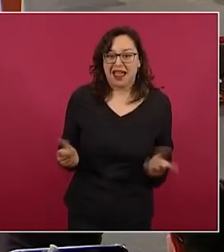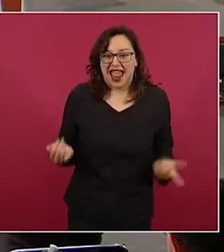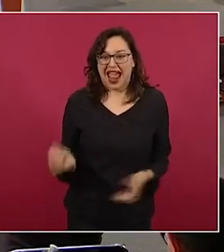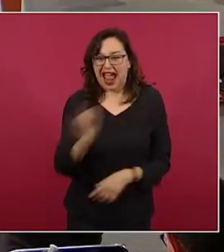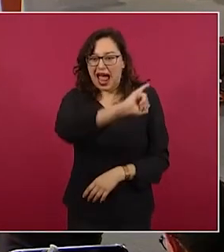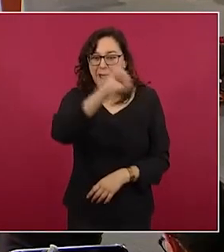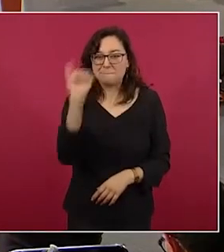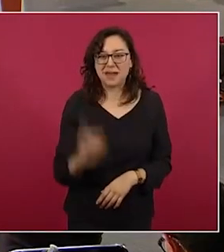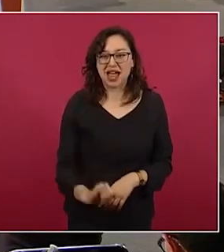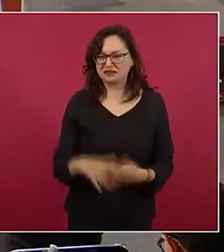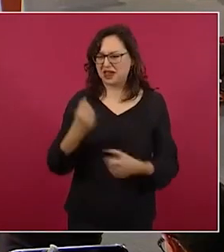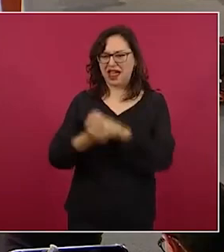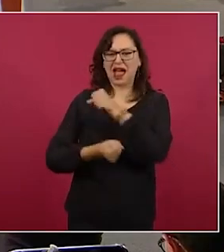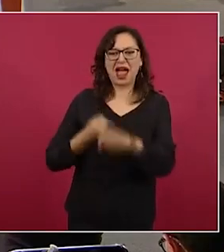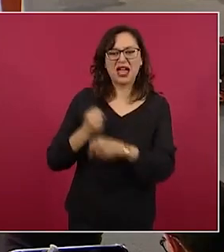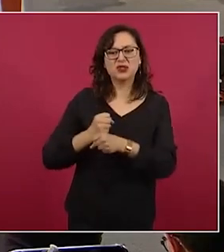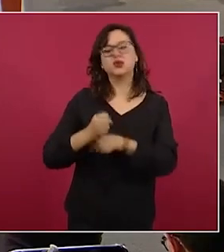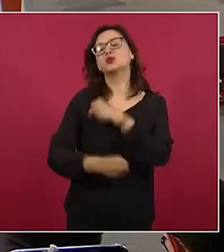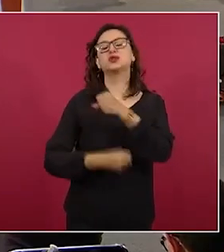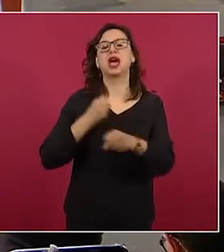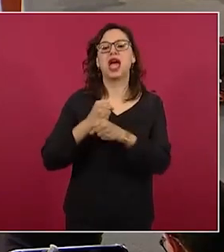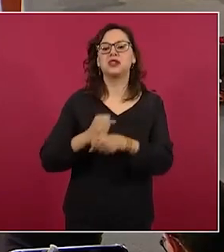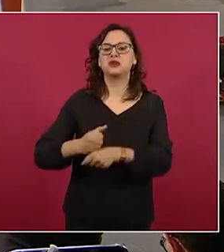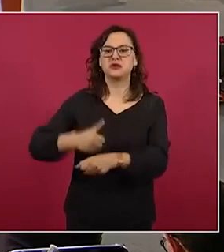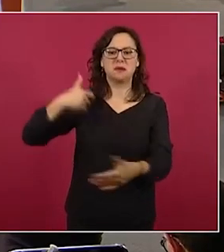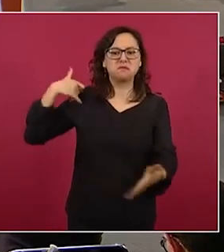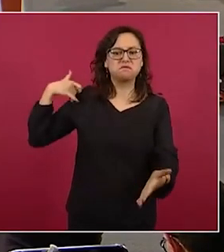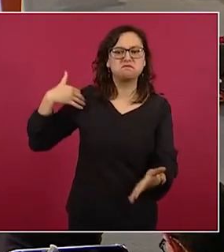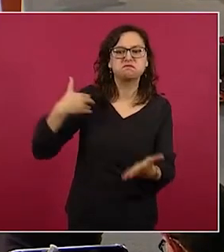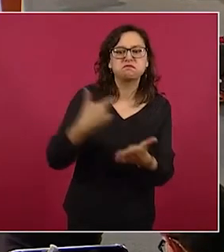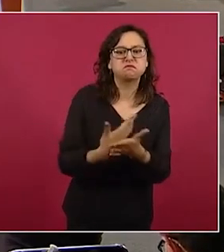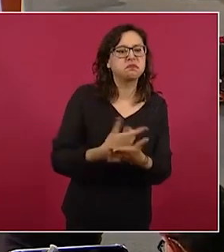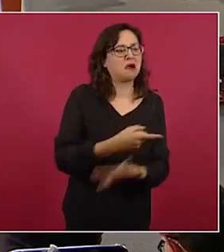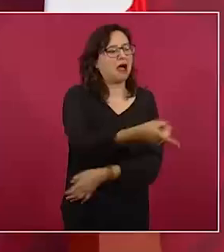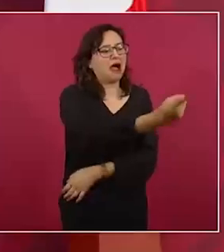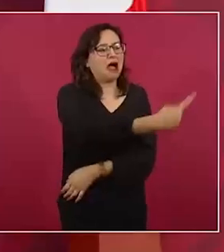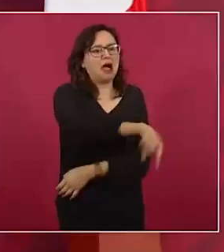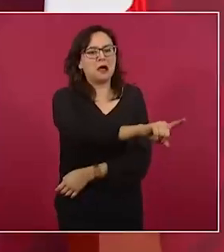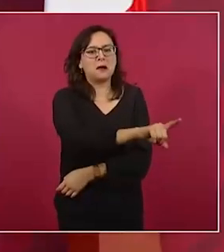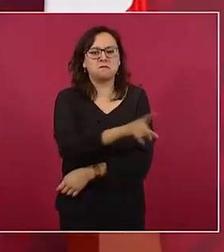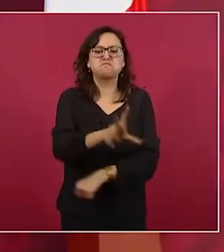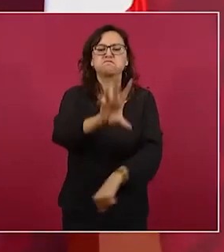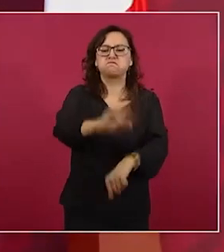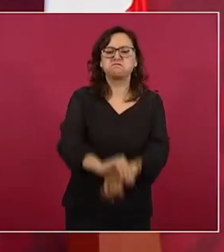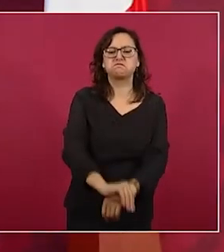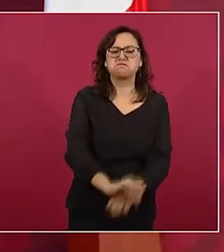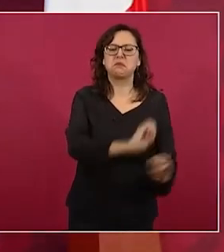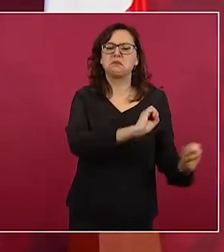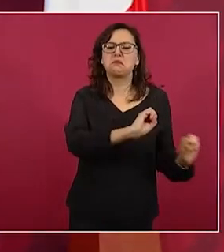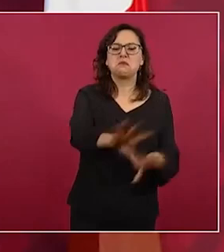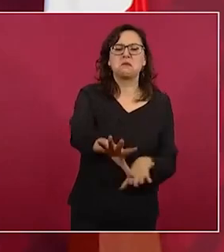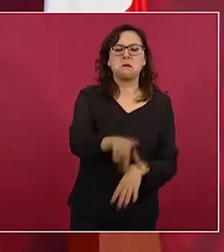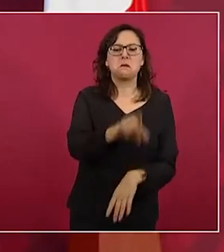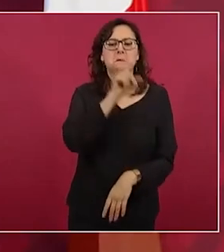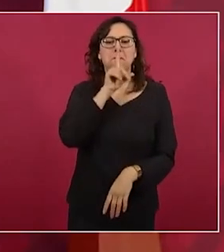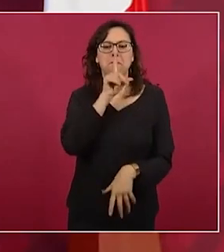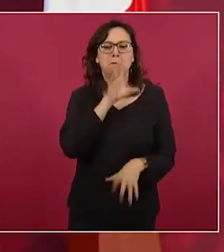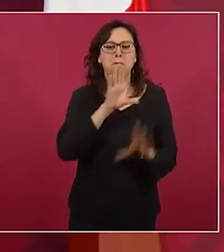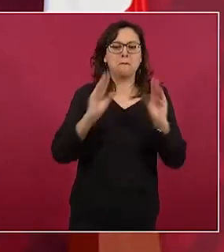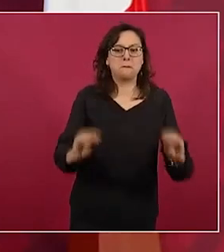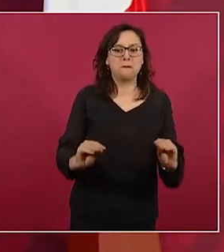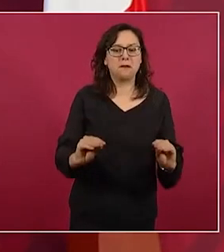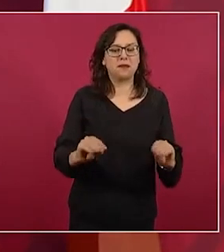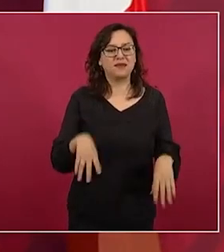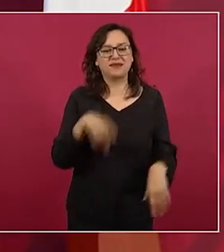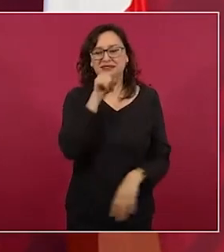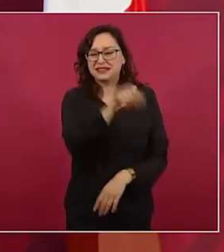al territorio sin precedente